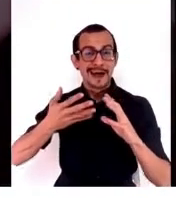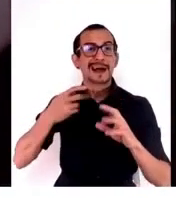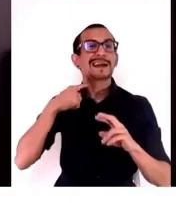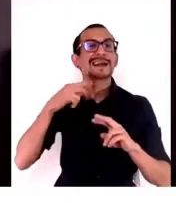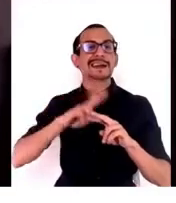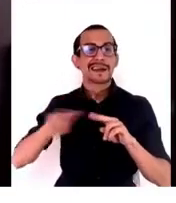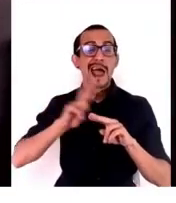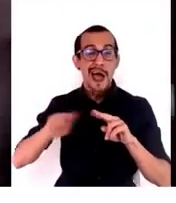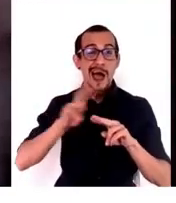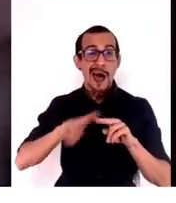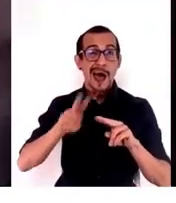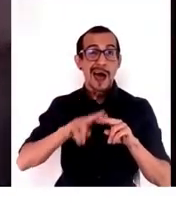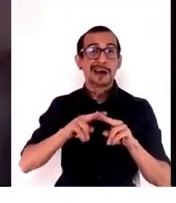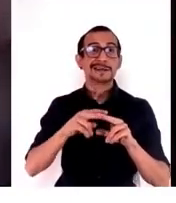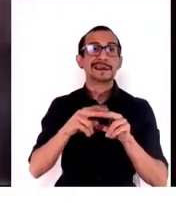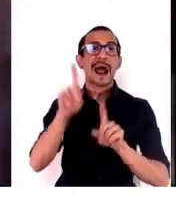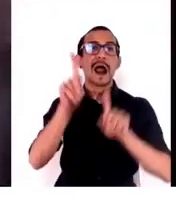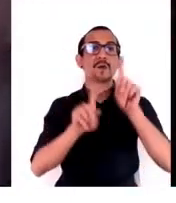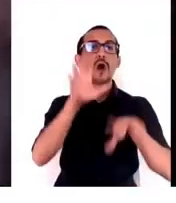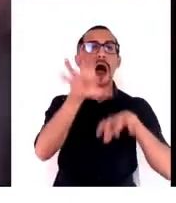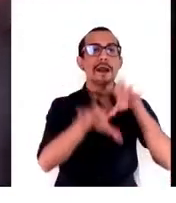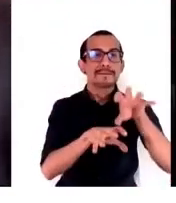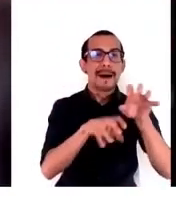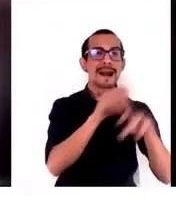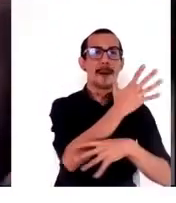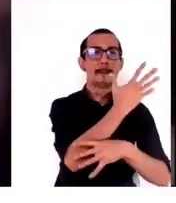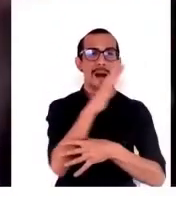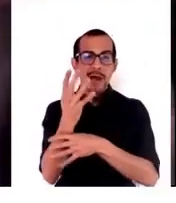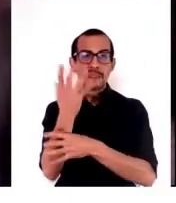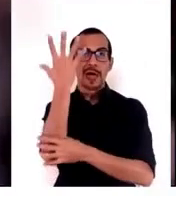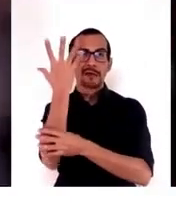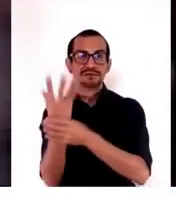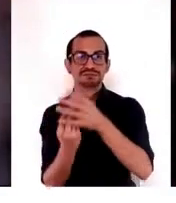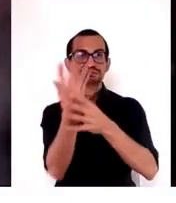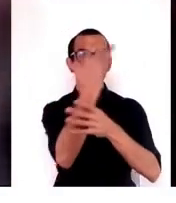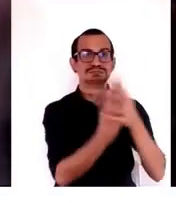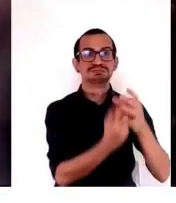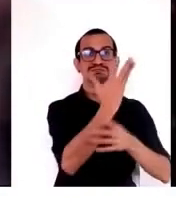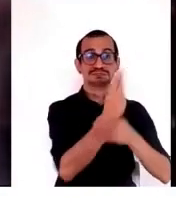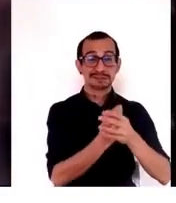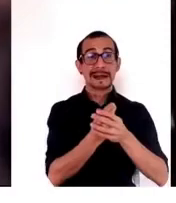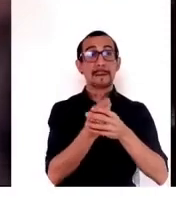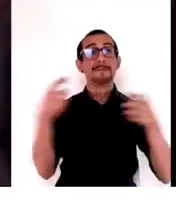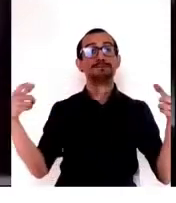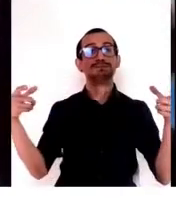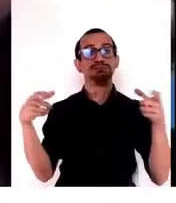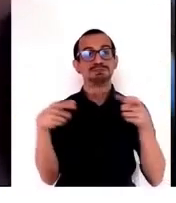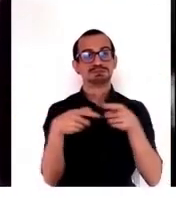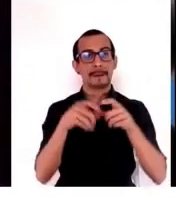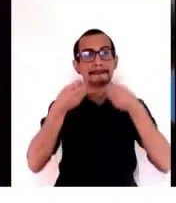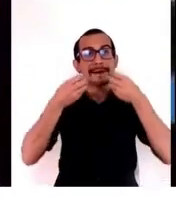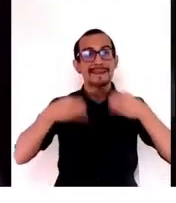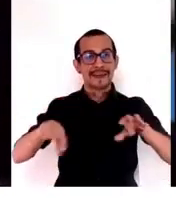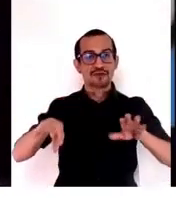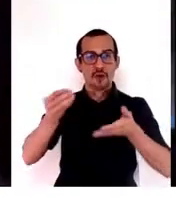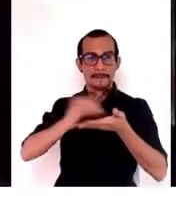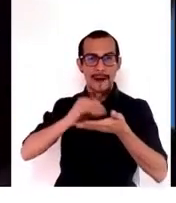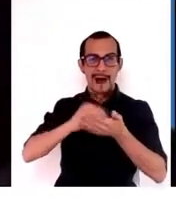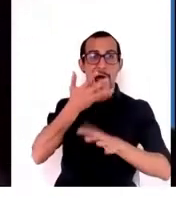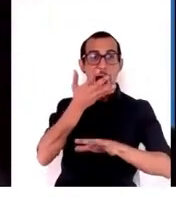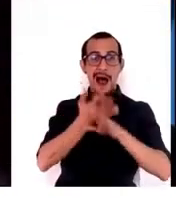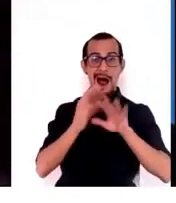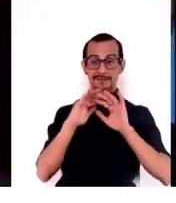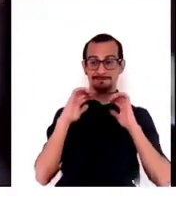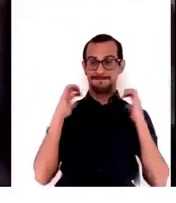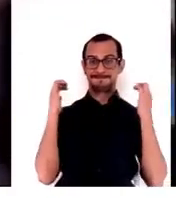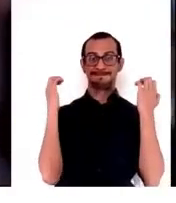para muchas especies, por lo cual estamos perdiendo más y más. Hay ecosistemas que están